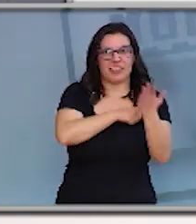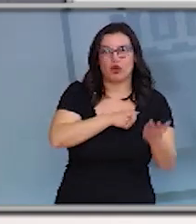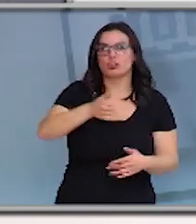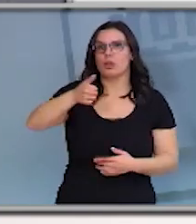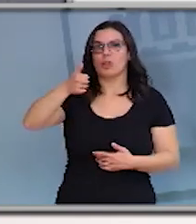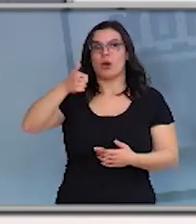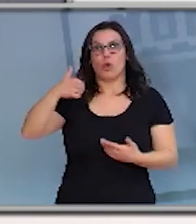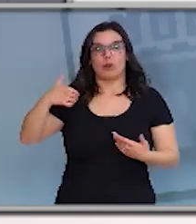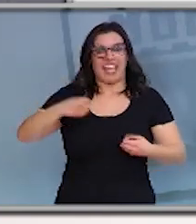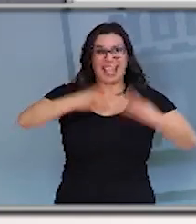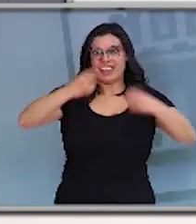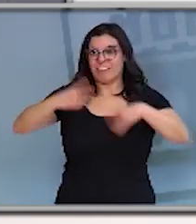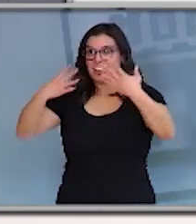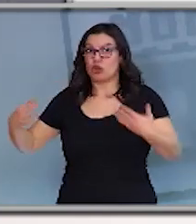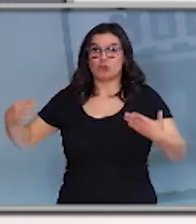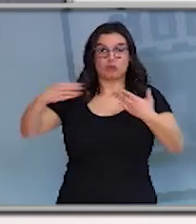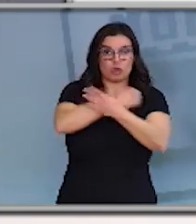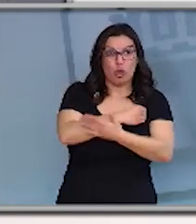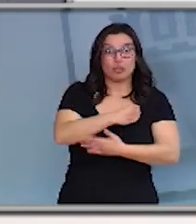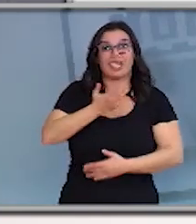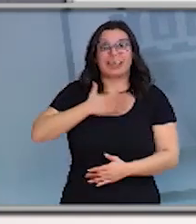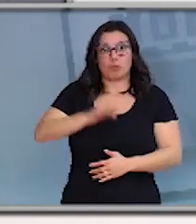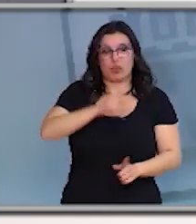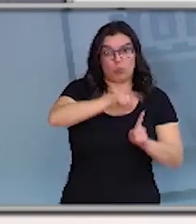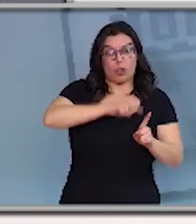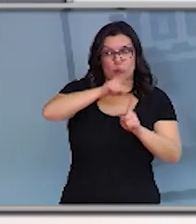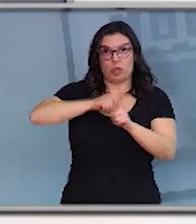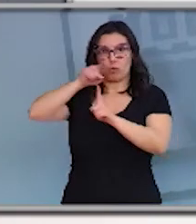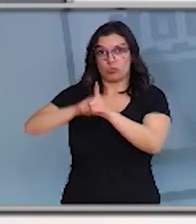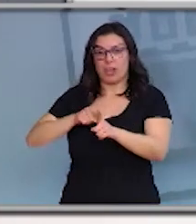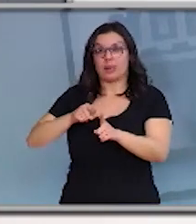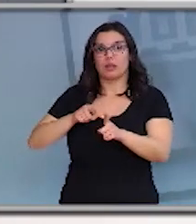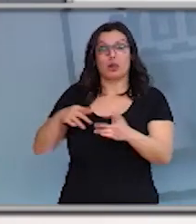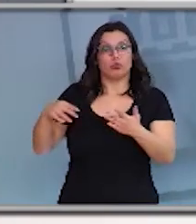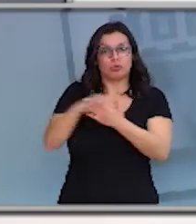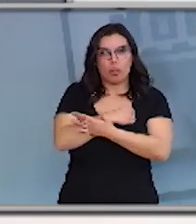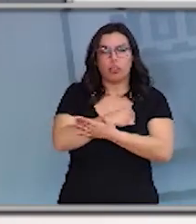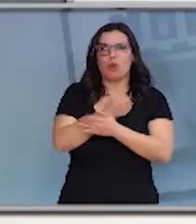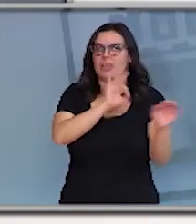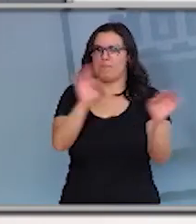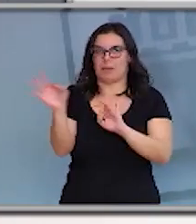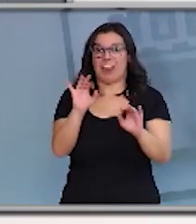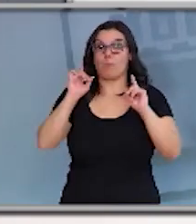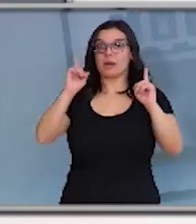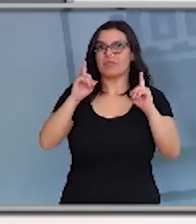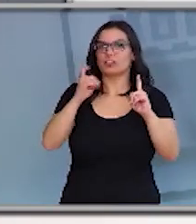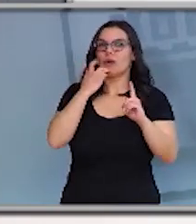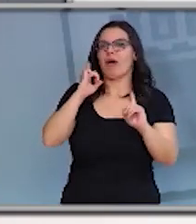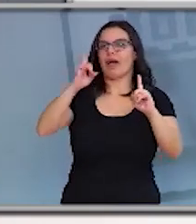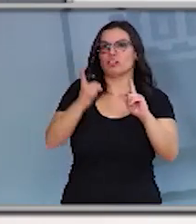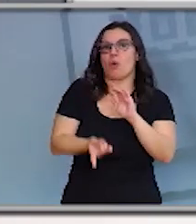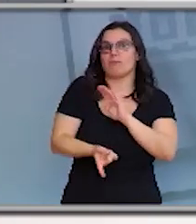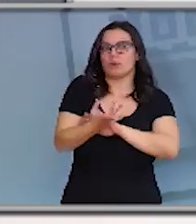utilizar toda la capacidad el 100% de la capacidad que tenemos en nuestros centros sanitarios todo eso está ya previsto para irlo